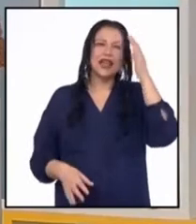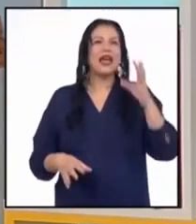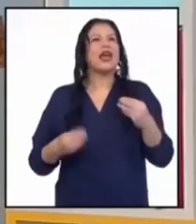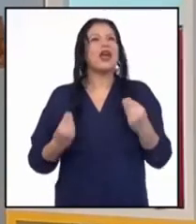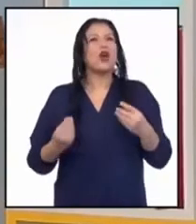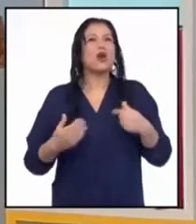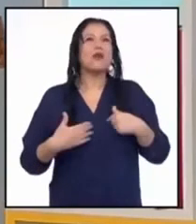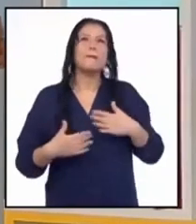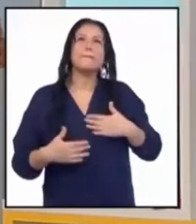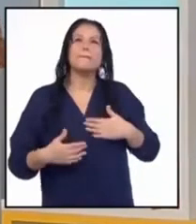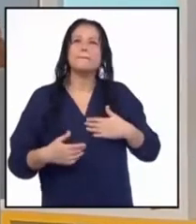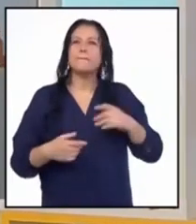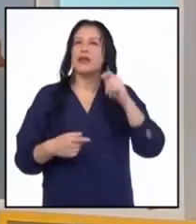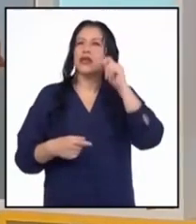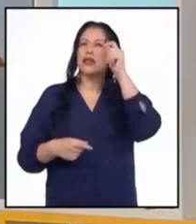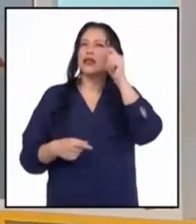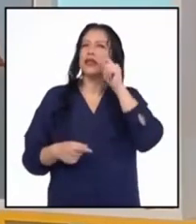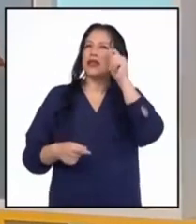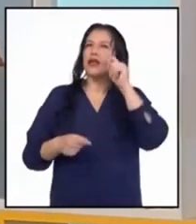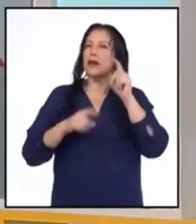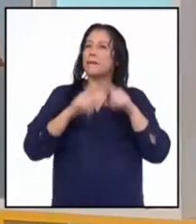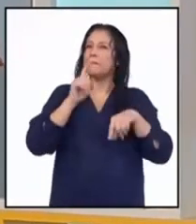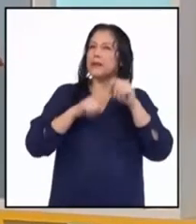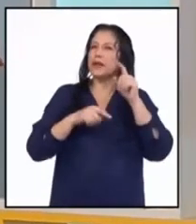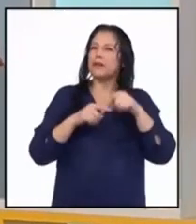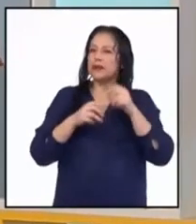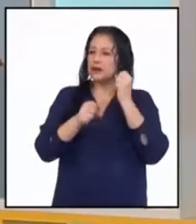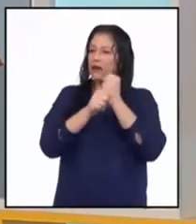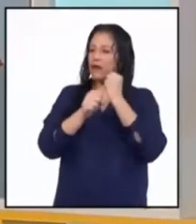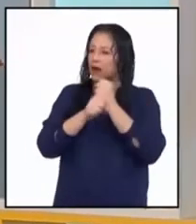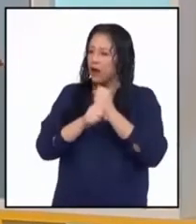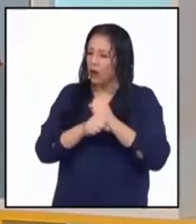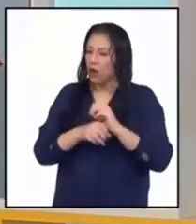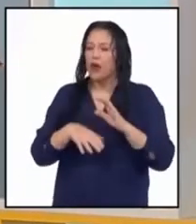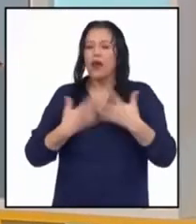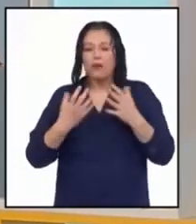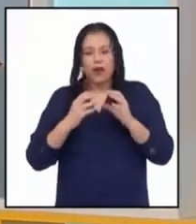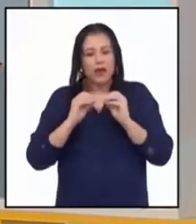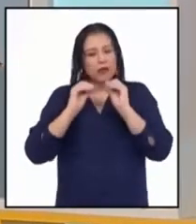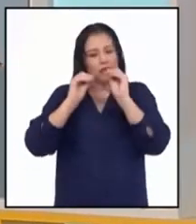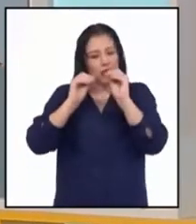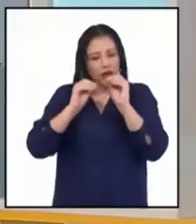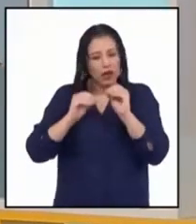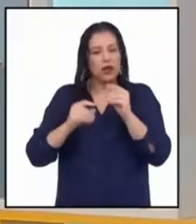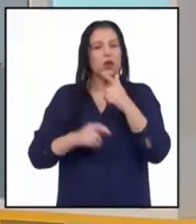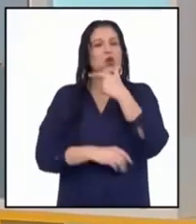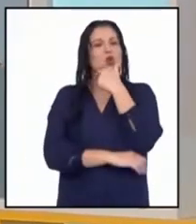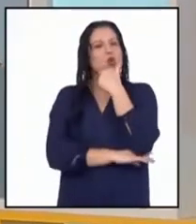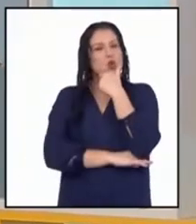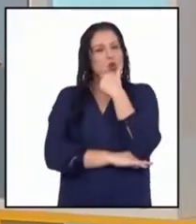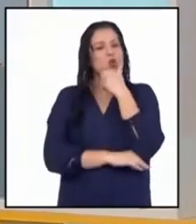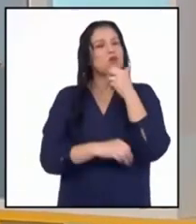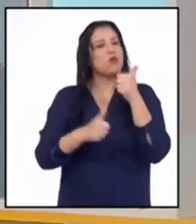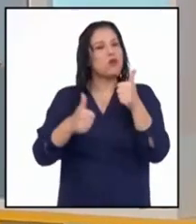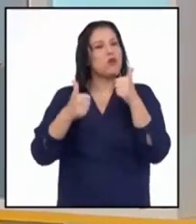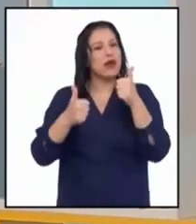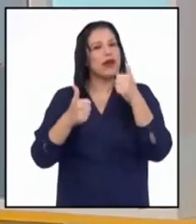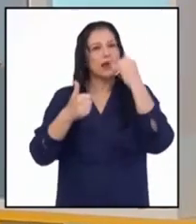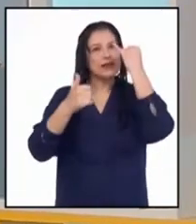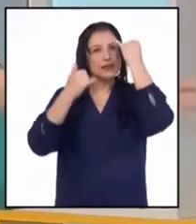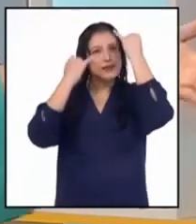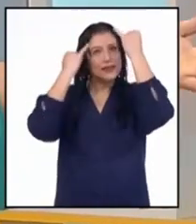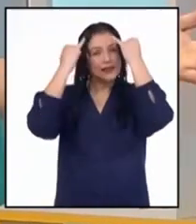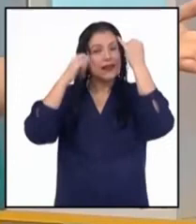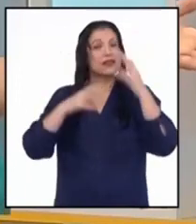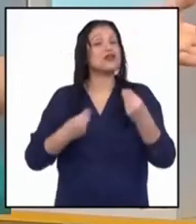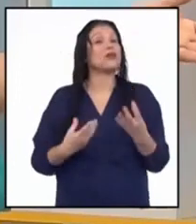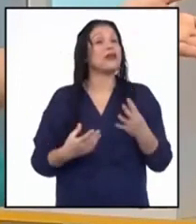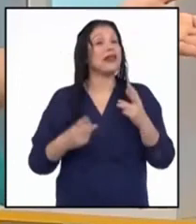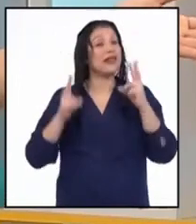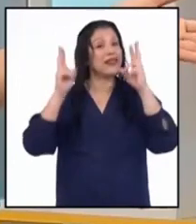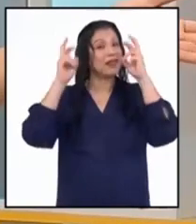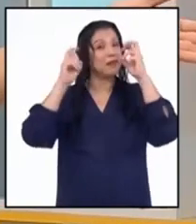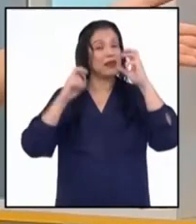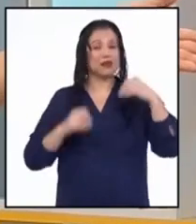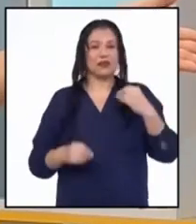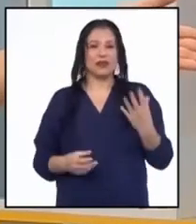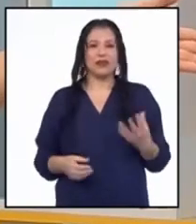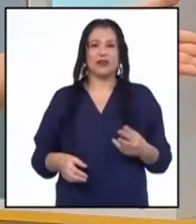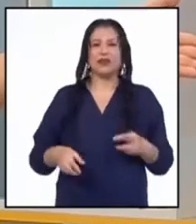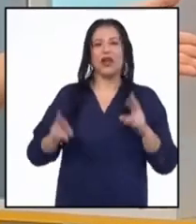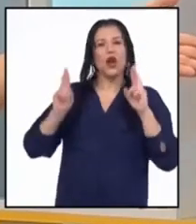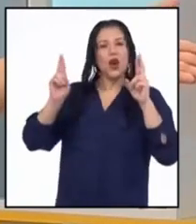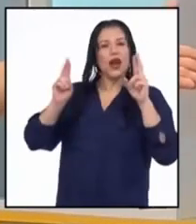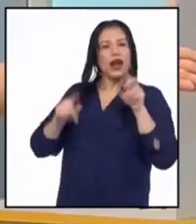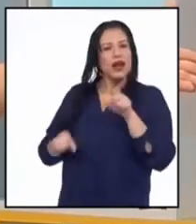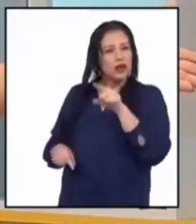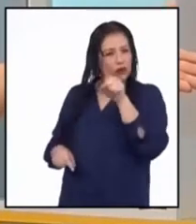trabajo que mi tía prima ha realizado en su instituto con varias ideas muy buenas sobre los adolescentes. Así que espero que todas